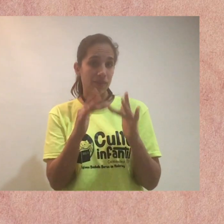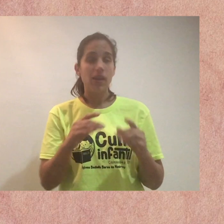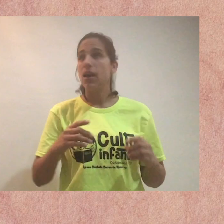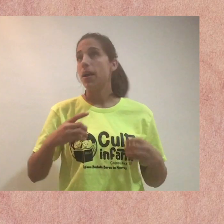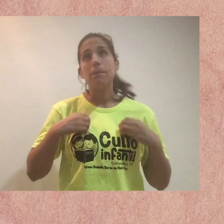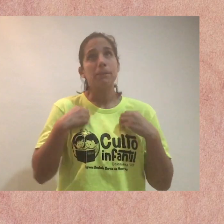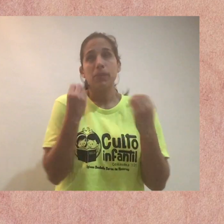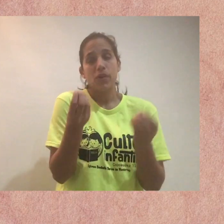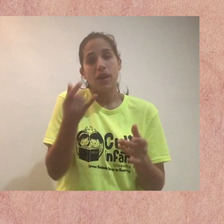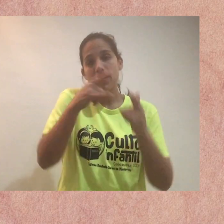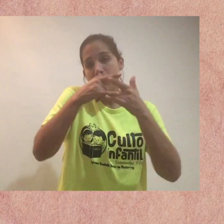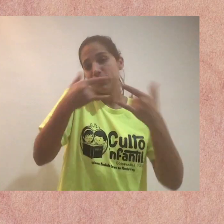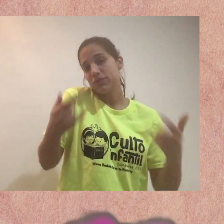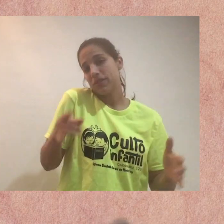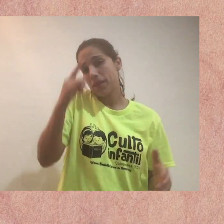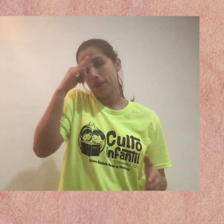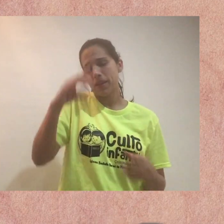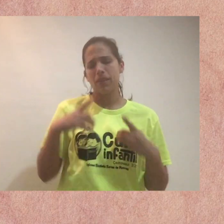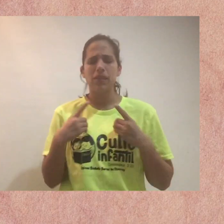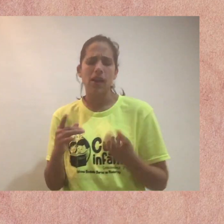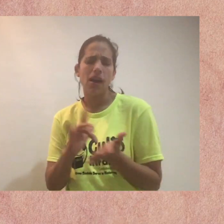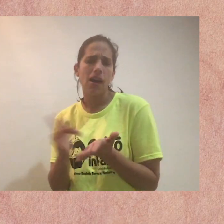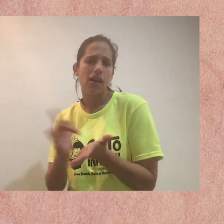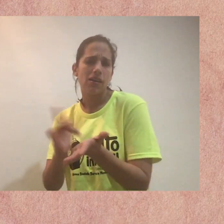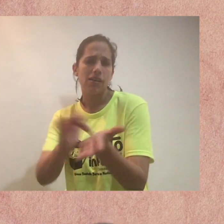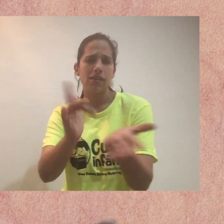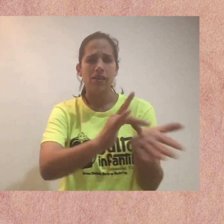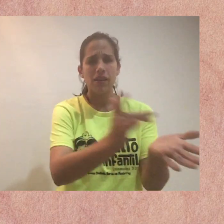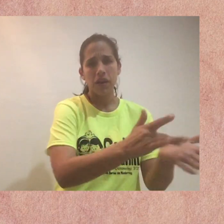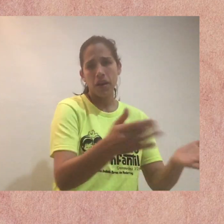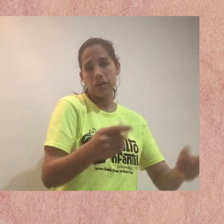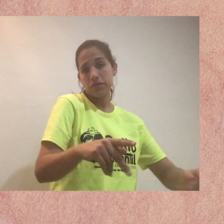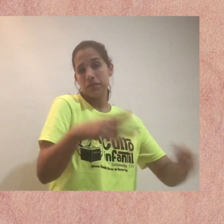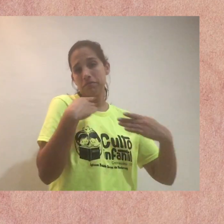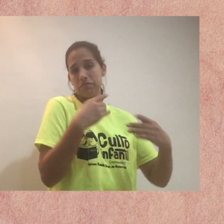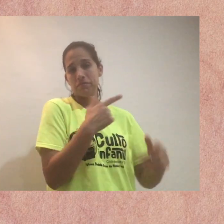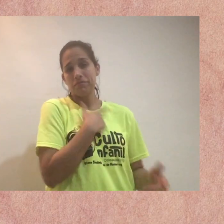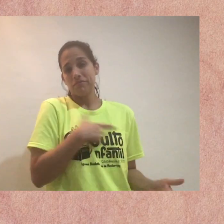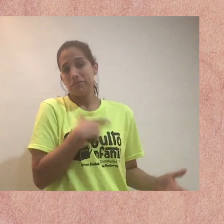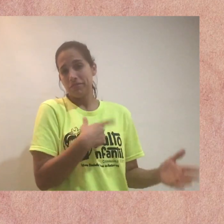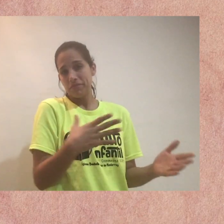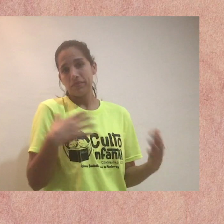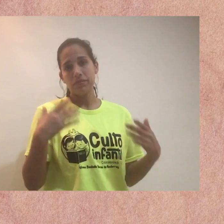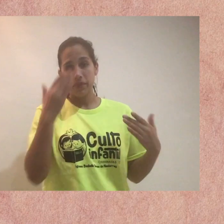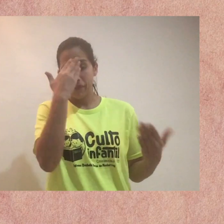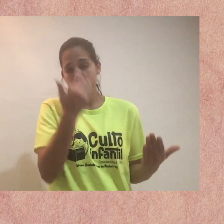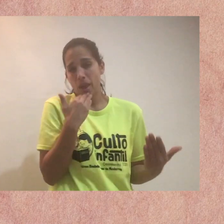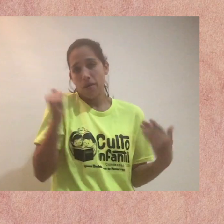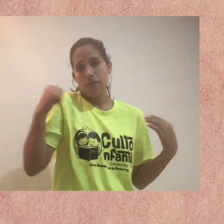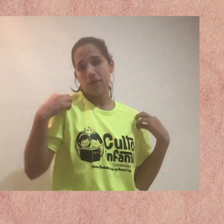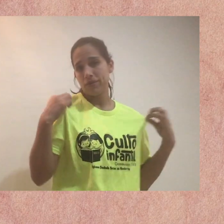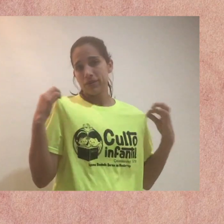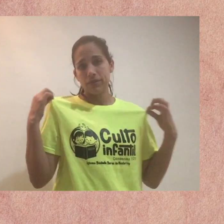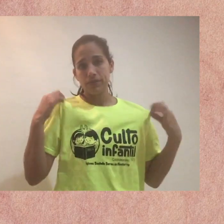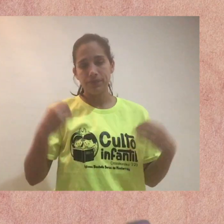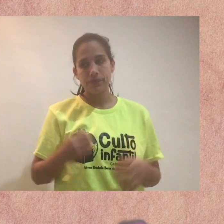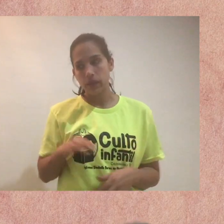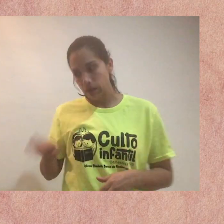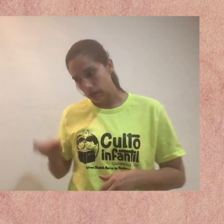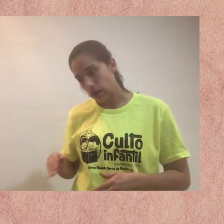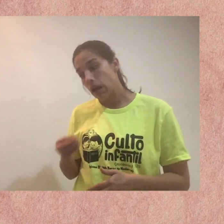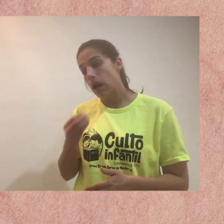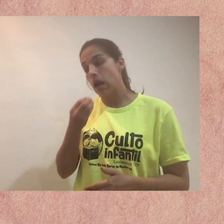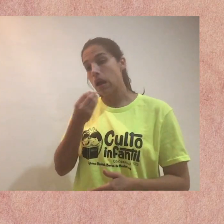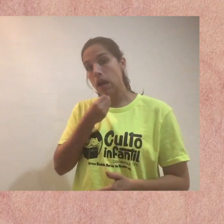Tengo que subir una historia para agradecer a mis fans. Hola seguidores, gracias por su apoyo. Farra, aún